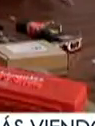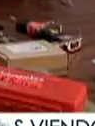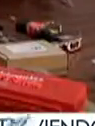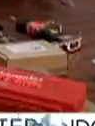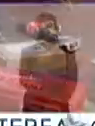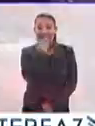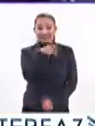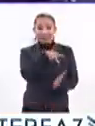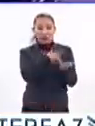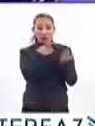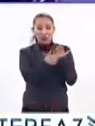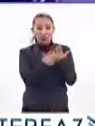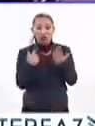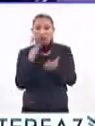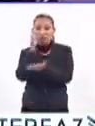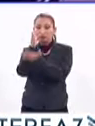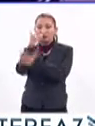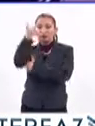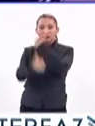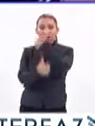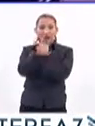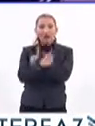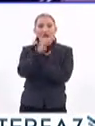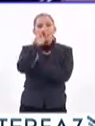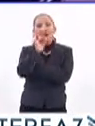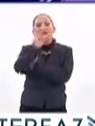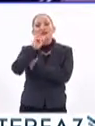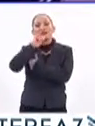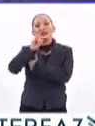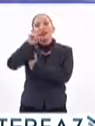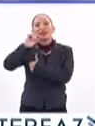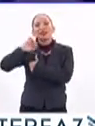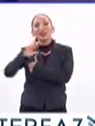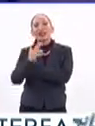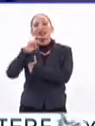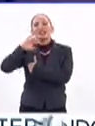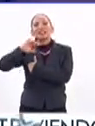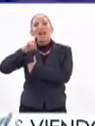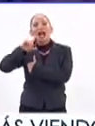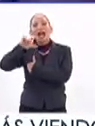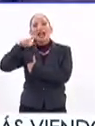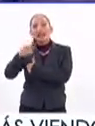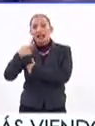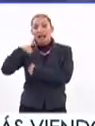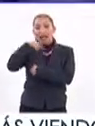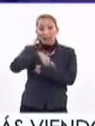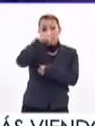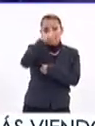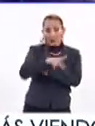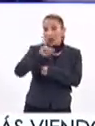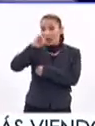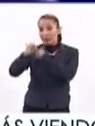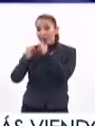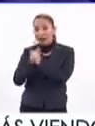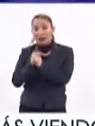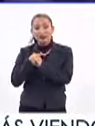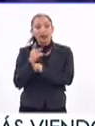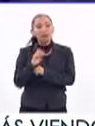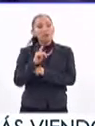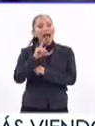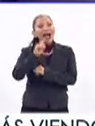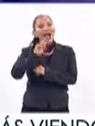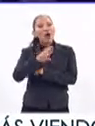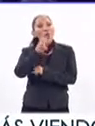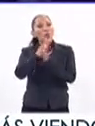Con este proyecto ingresaron al concurso First Tech Challenge a nivel regional y nacional, donde obtuvieron el Inspire Award